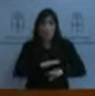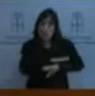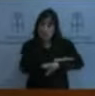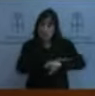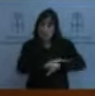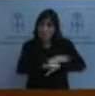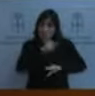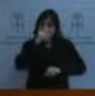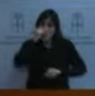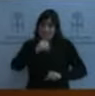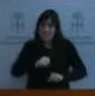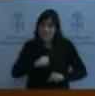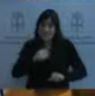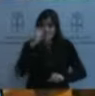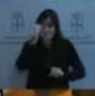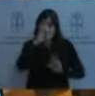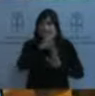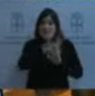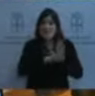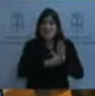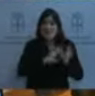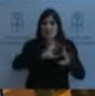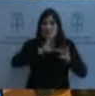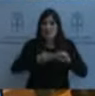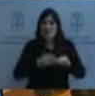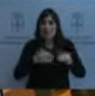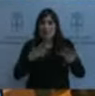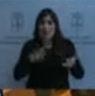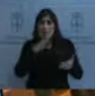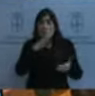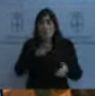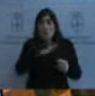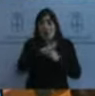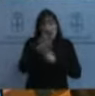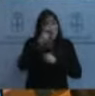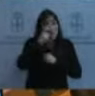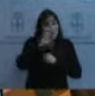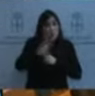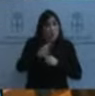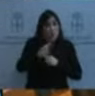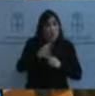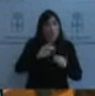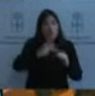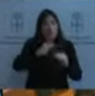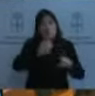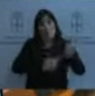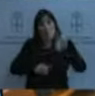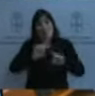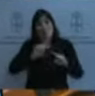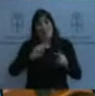en el mundo rural asturiano? Gracias, señor García. Señor presidente, tiene la palabra.